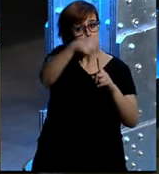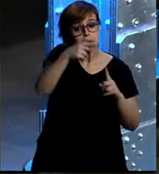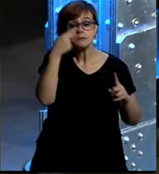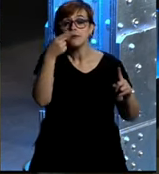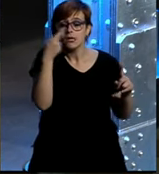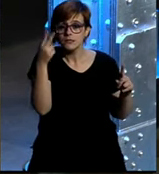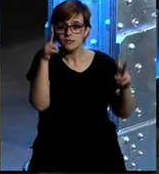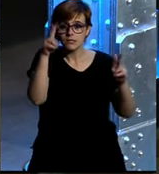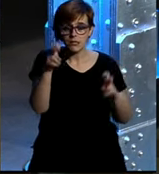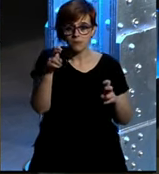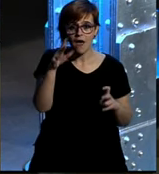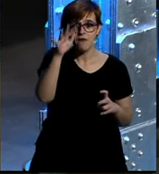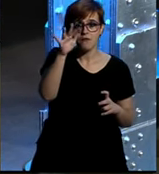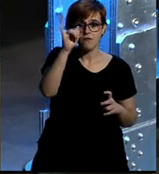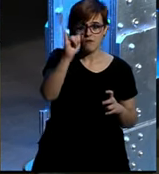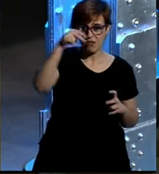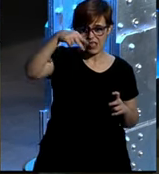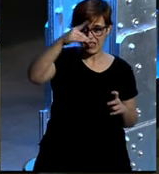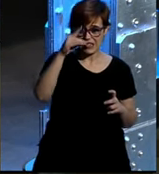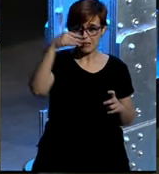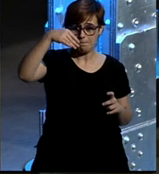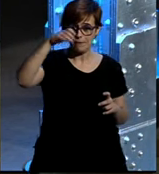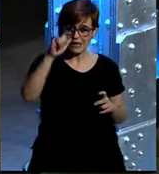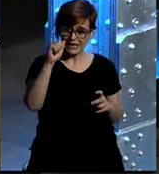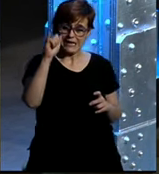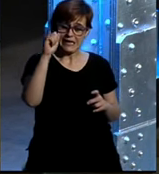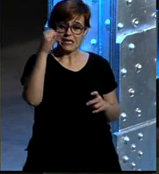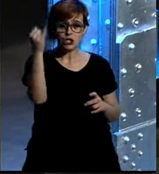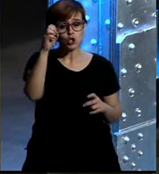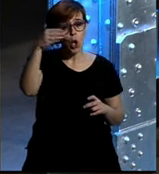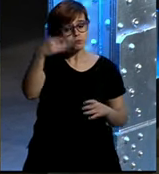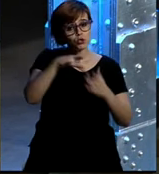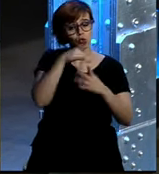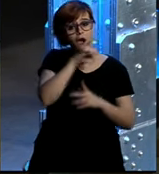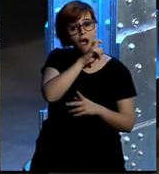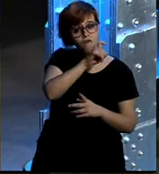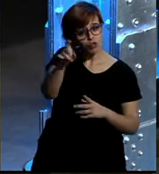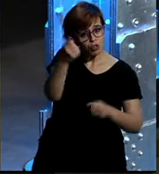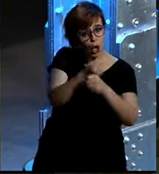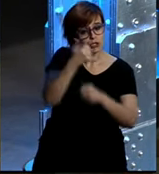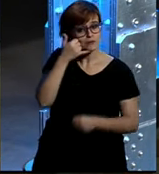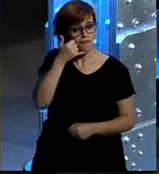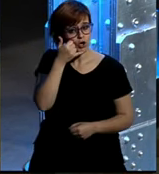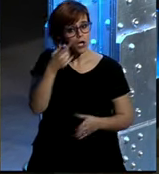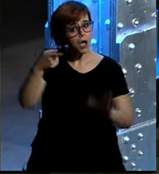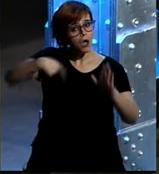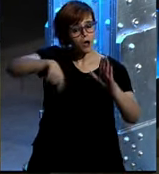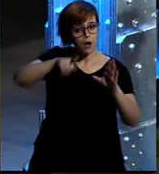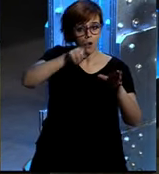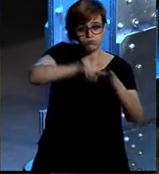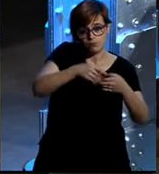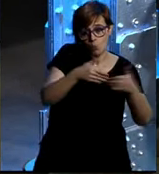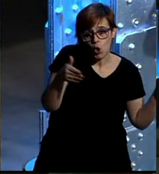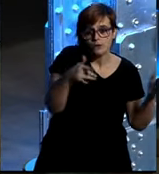interesados que se llama Film y Job de hecho es un proyecto que apoya Fundación Telefónica y consiste en precisamente eso que las empresas